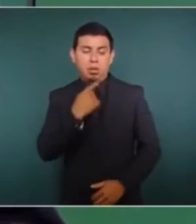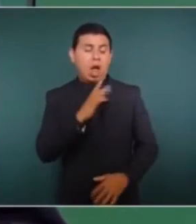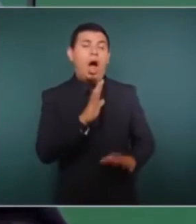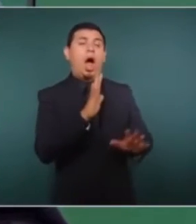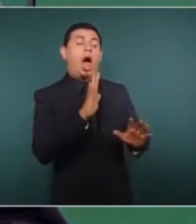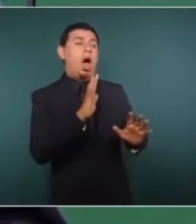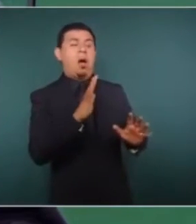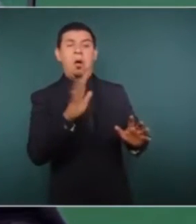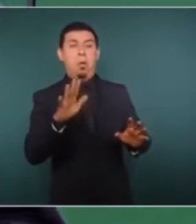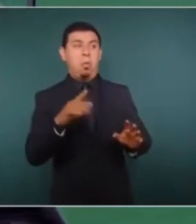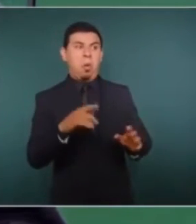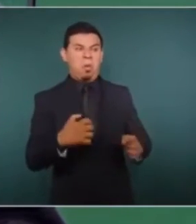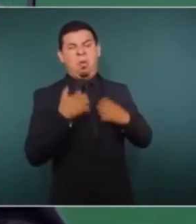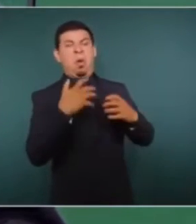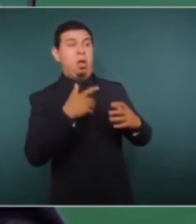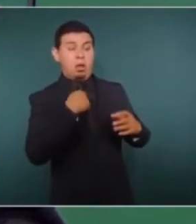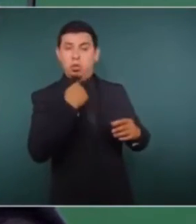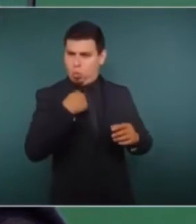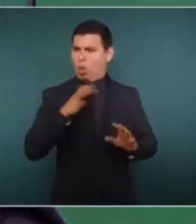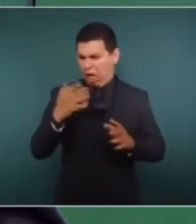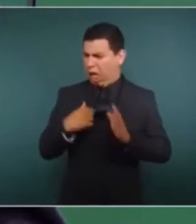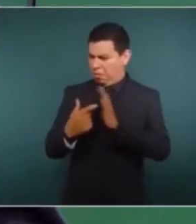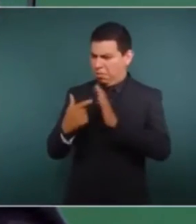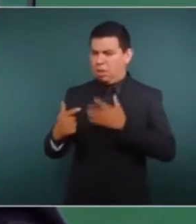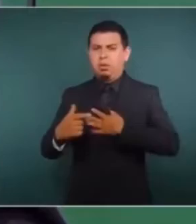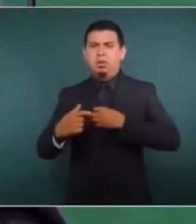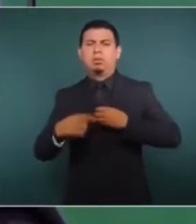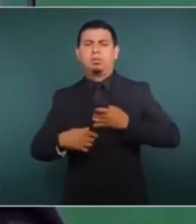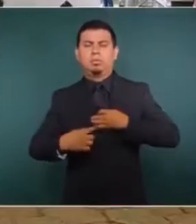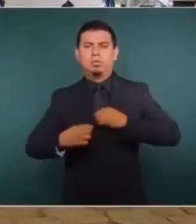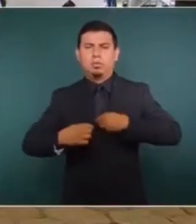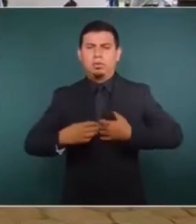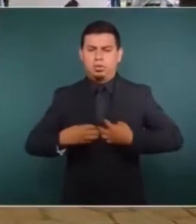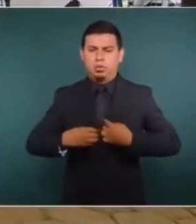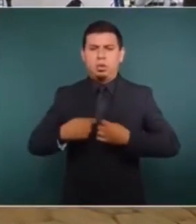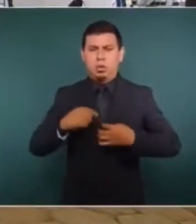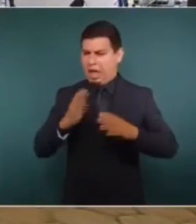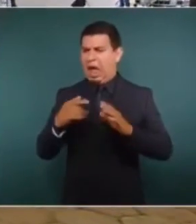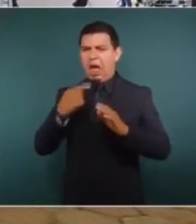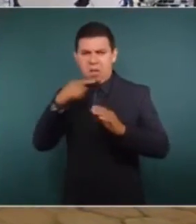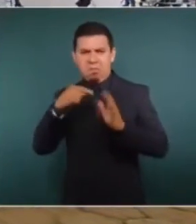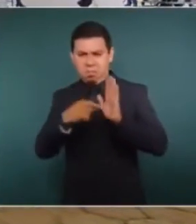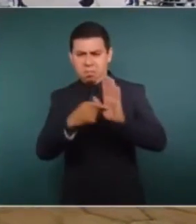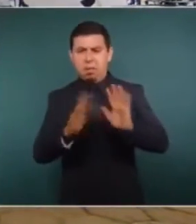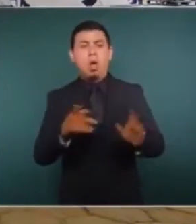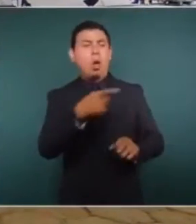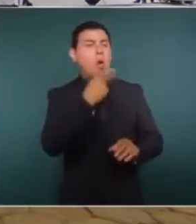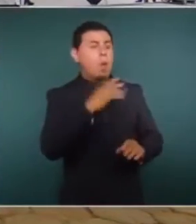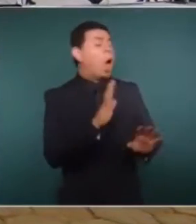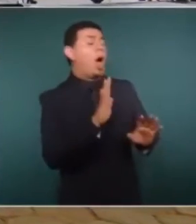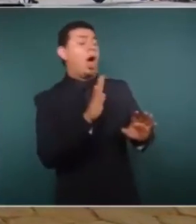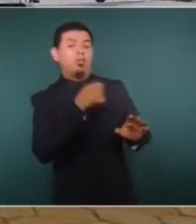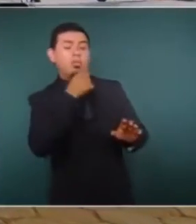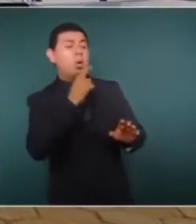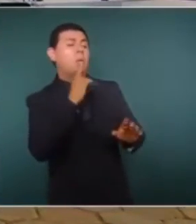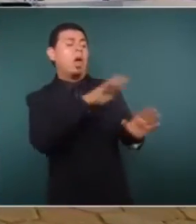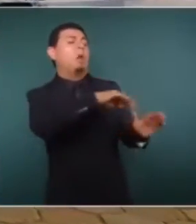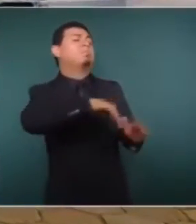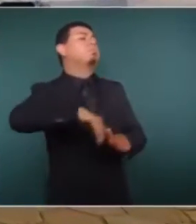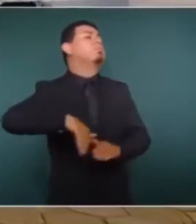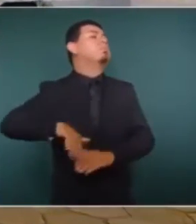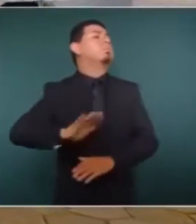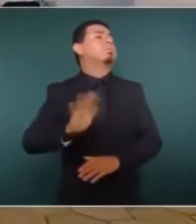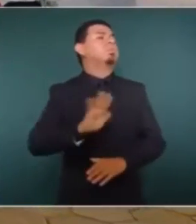a lo que había yo denunciado, porque yo el tiempo que fui opositor